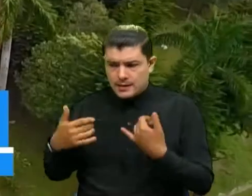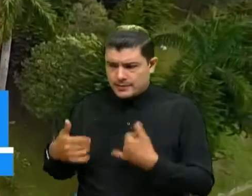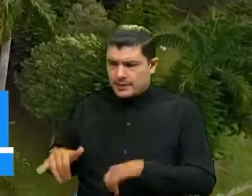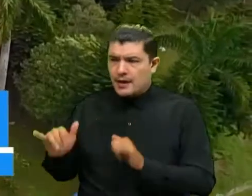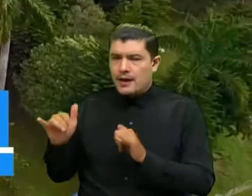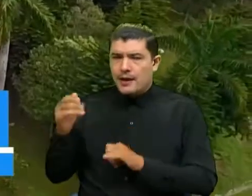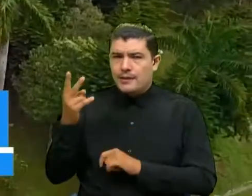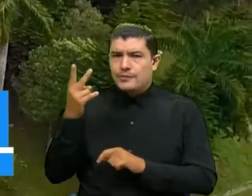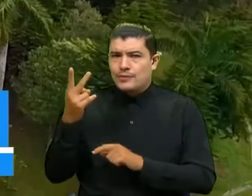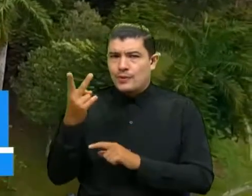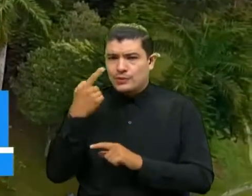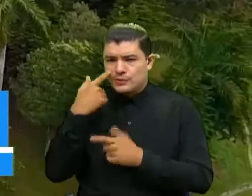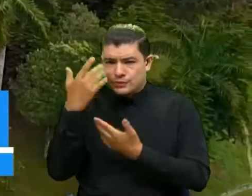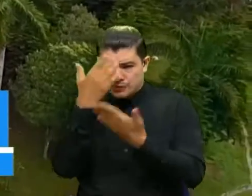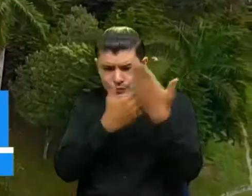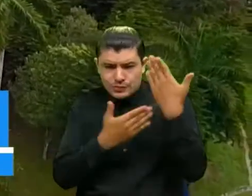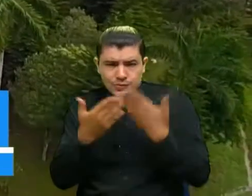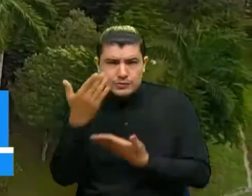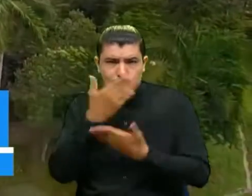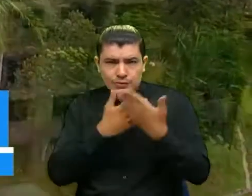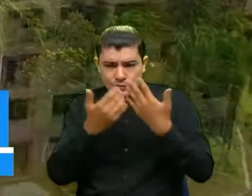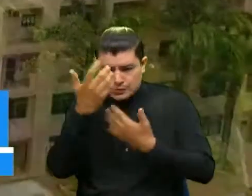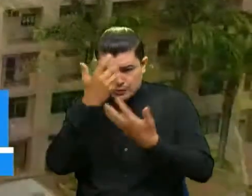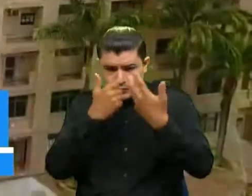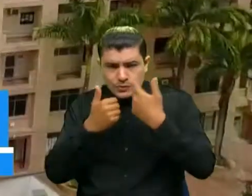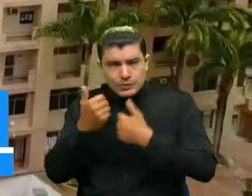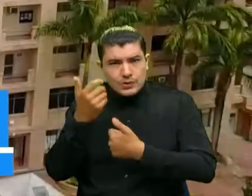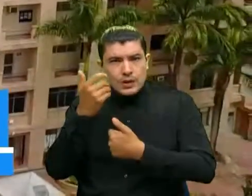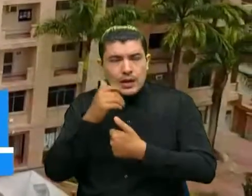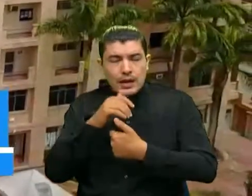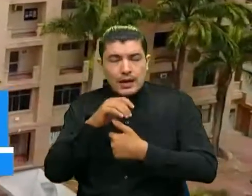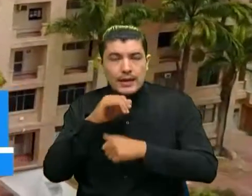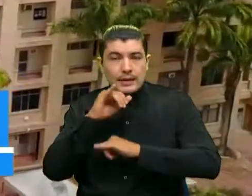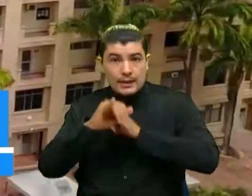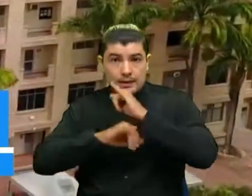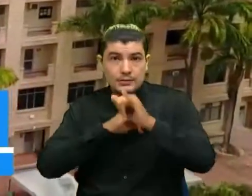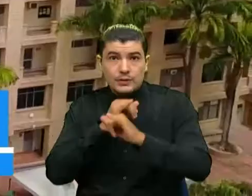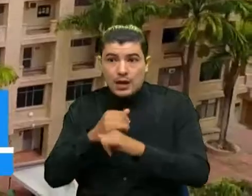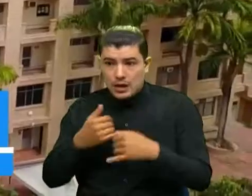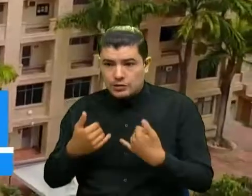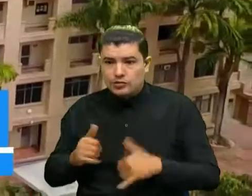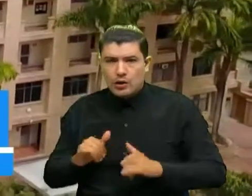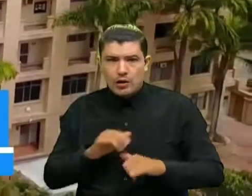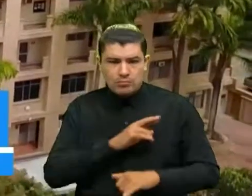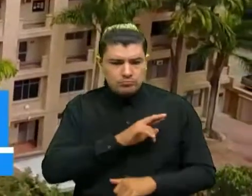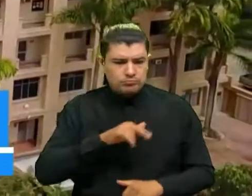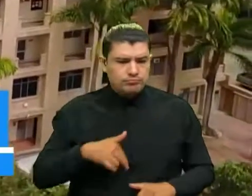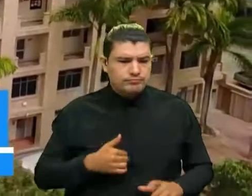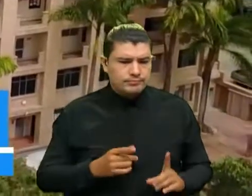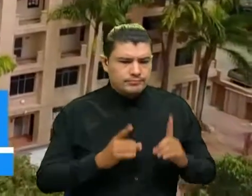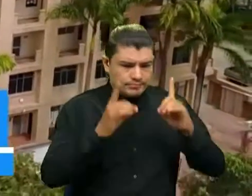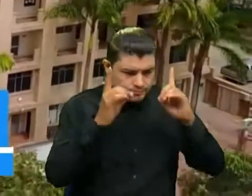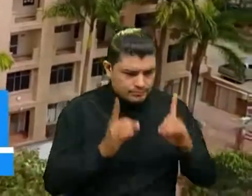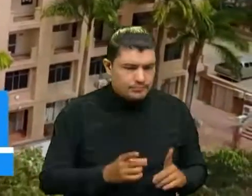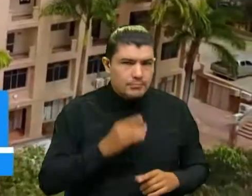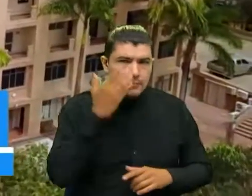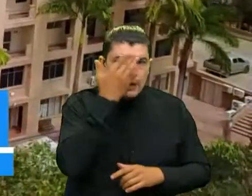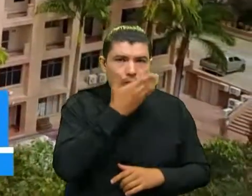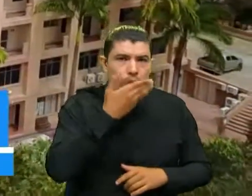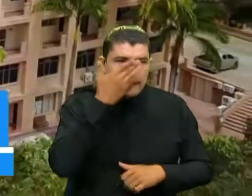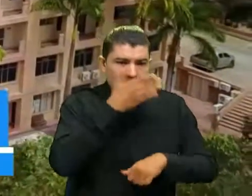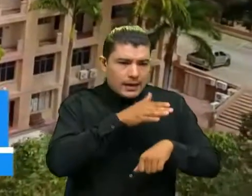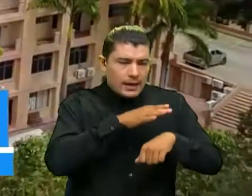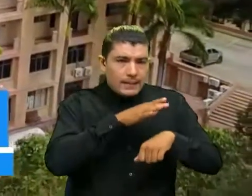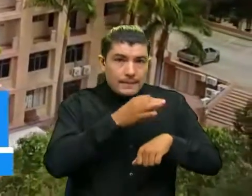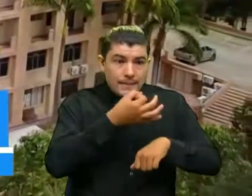grandes estudios clínicos internacionales donde decidimos probar medicamentos alternativos